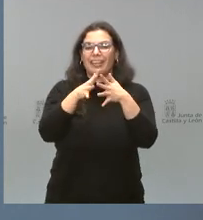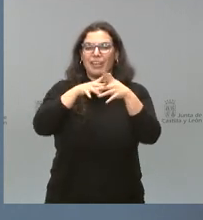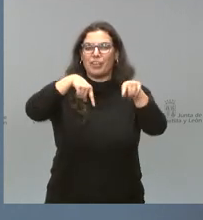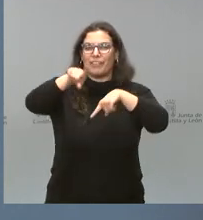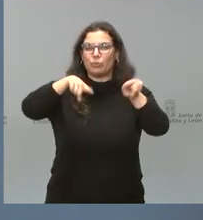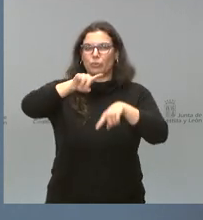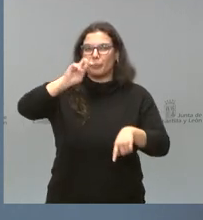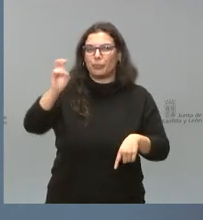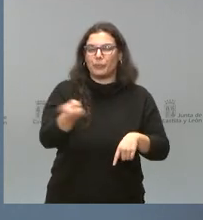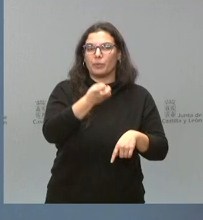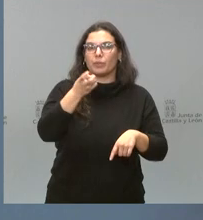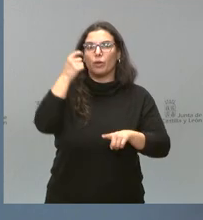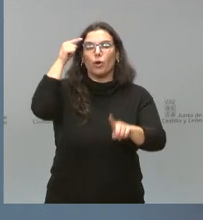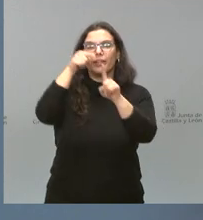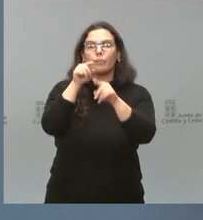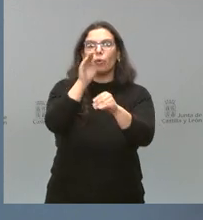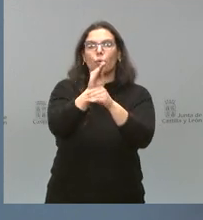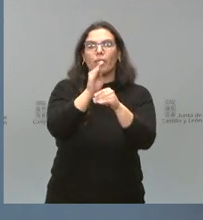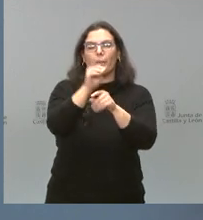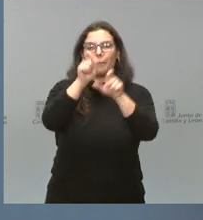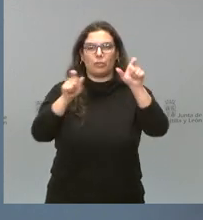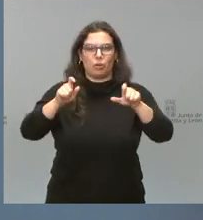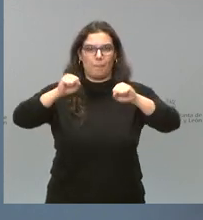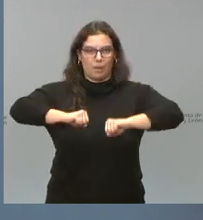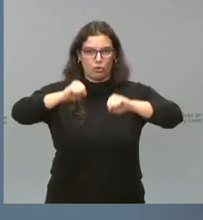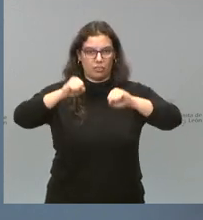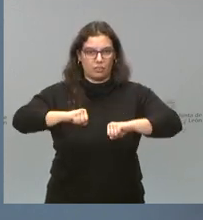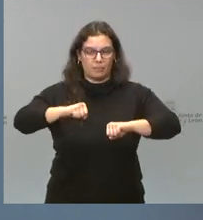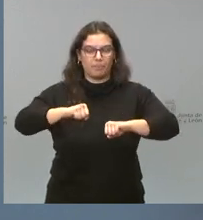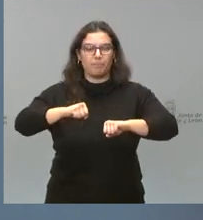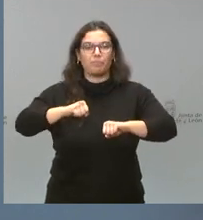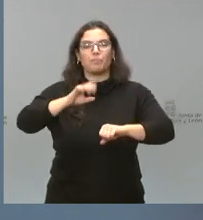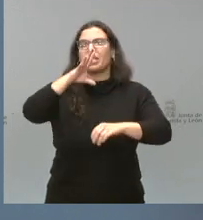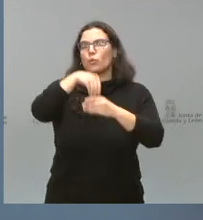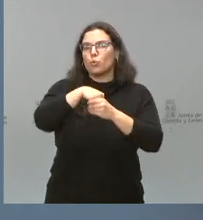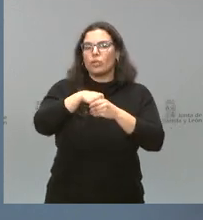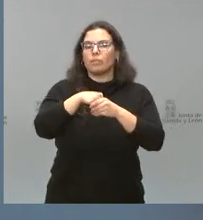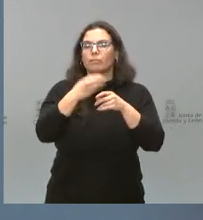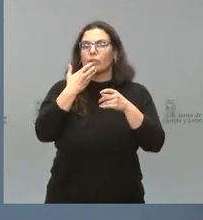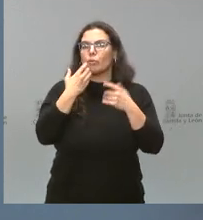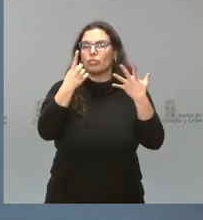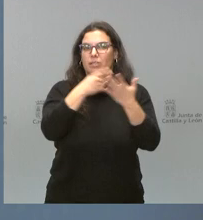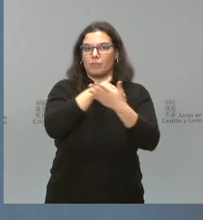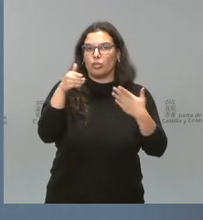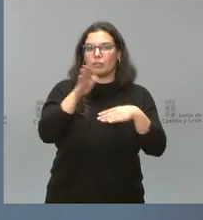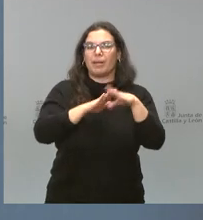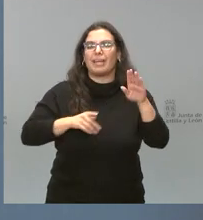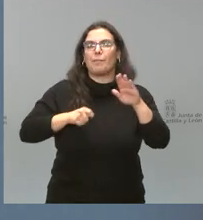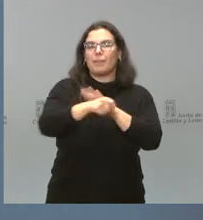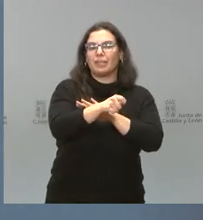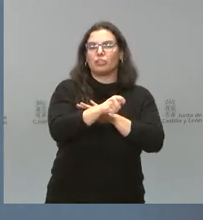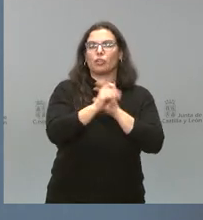destinadas al cuidado de las personas mayores. Esto incluye seis millones para inversiones